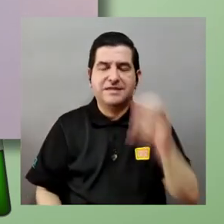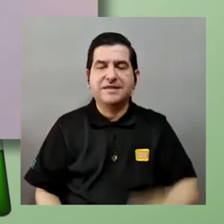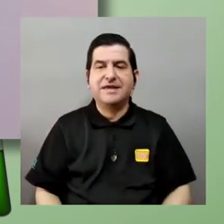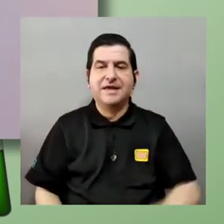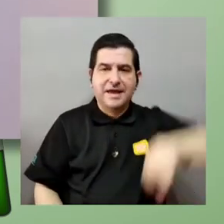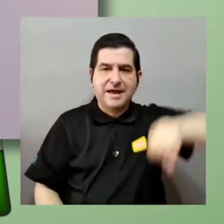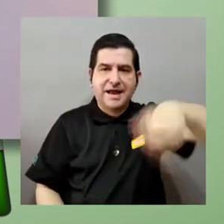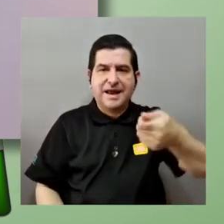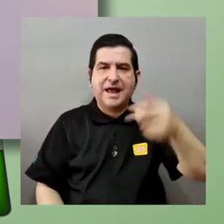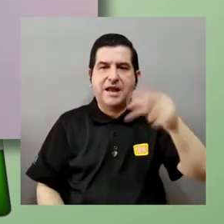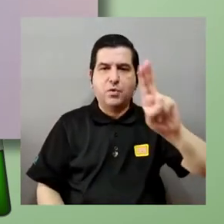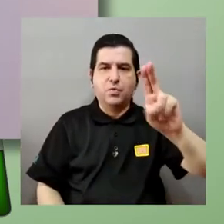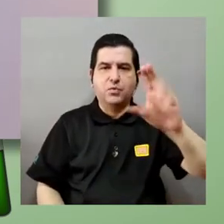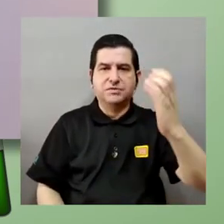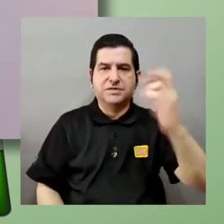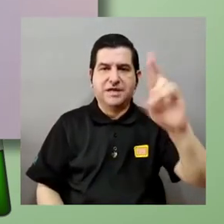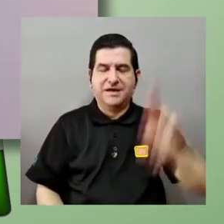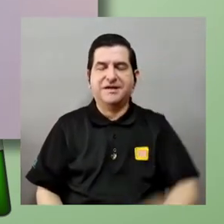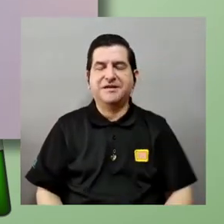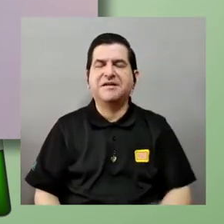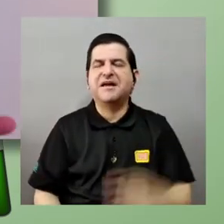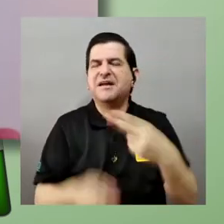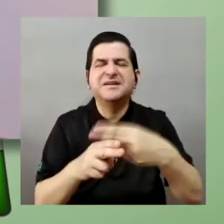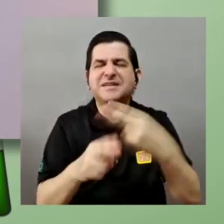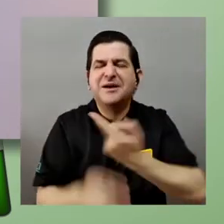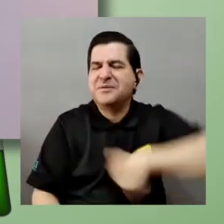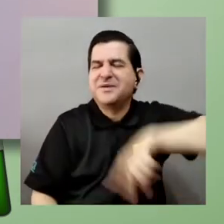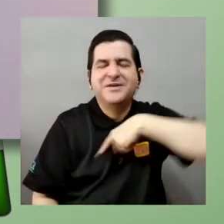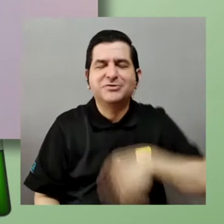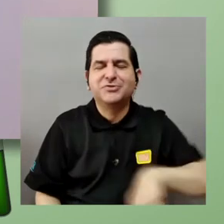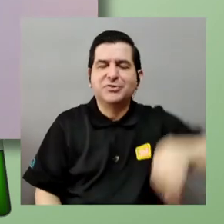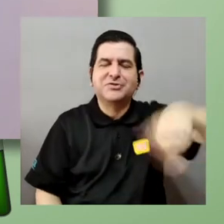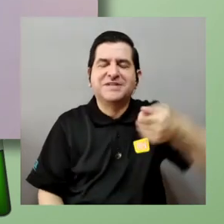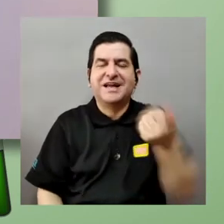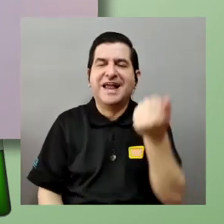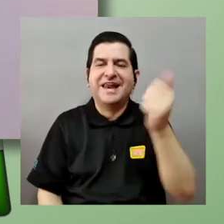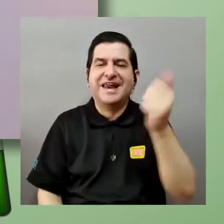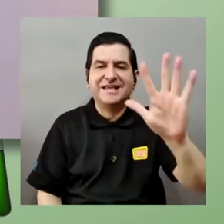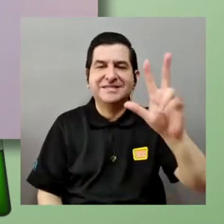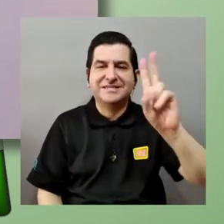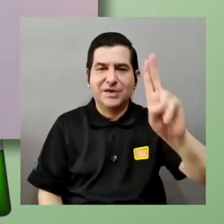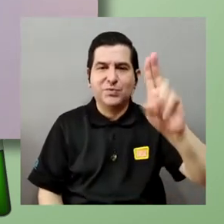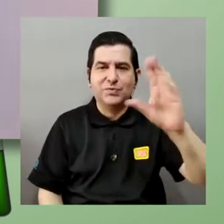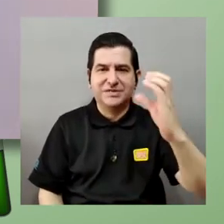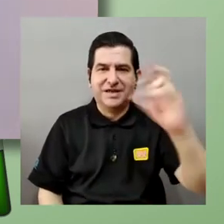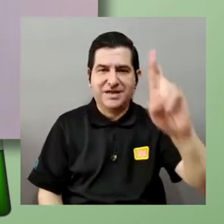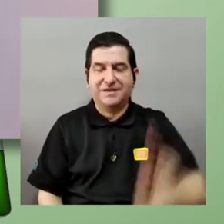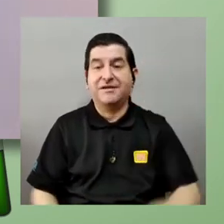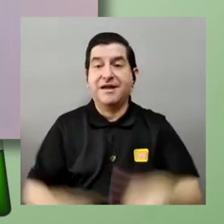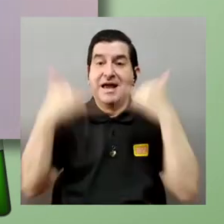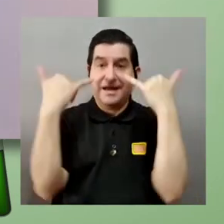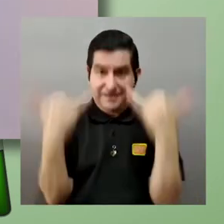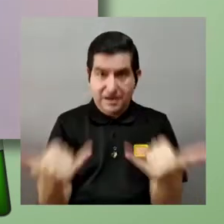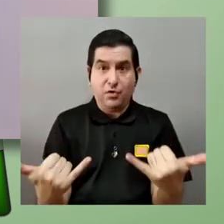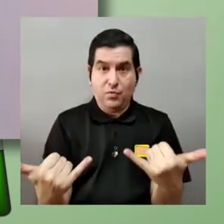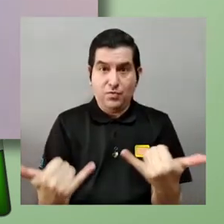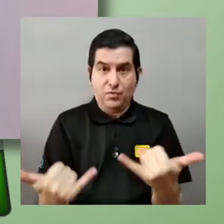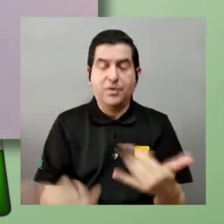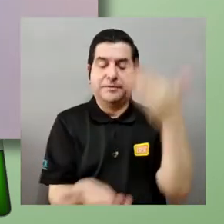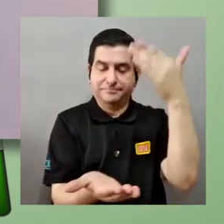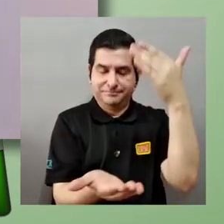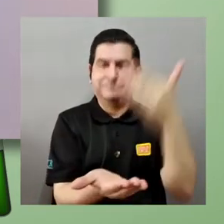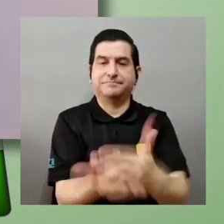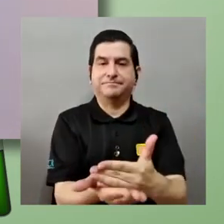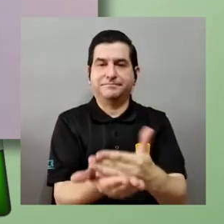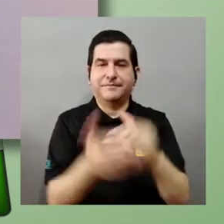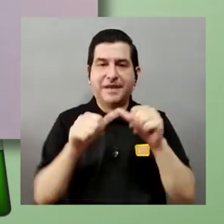y el canal UCR canal el que llamamos canal 15 de la universidad de costa rica vamos en este momento